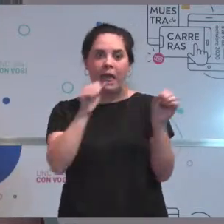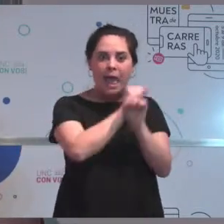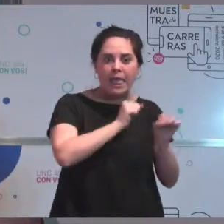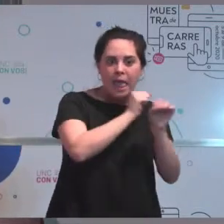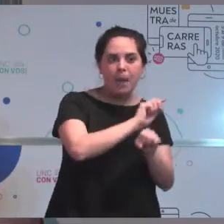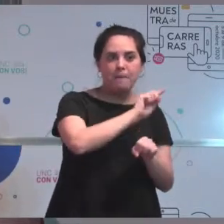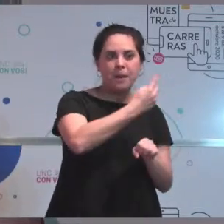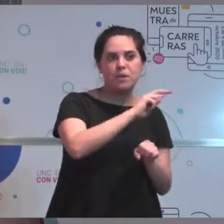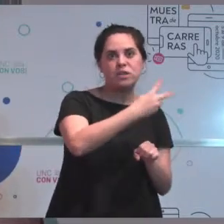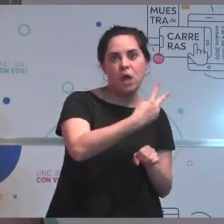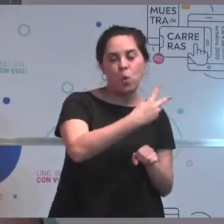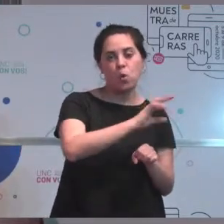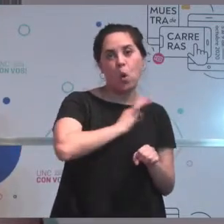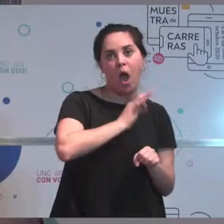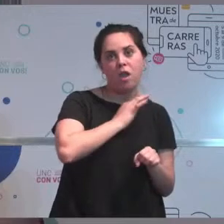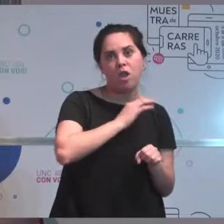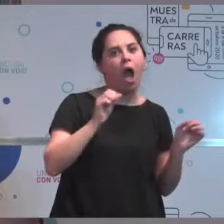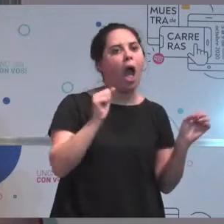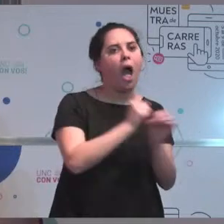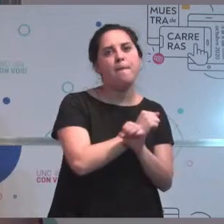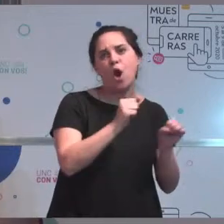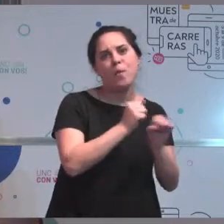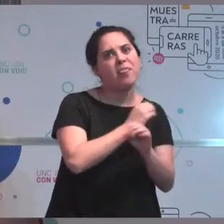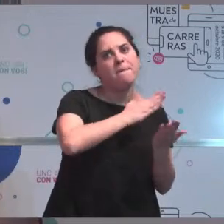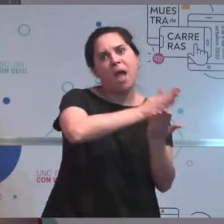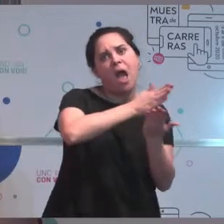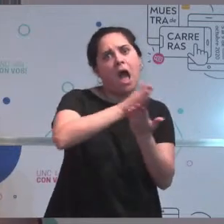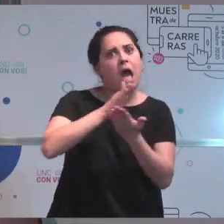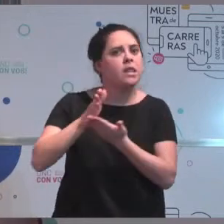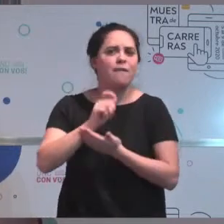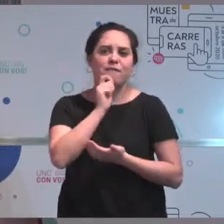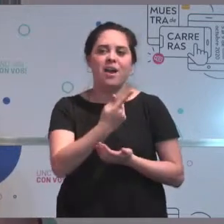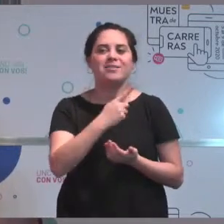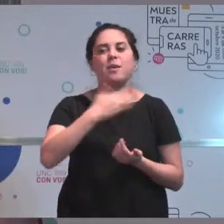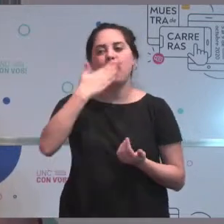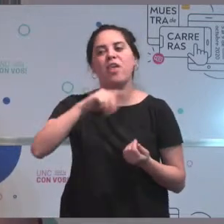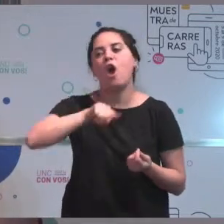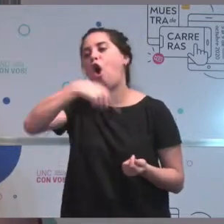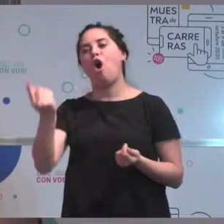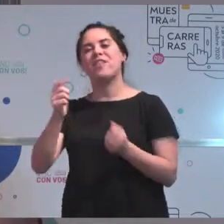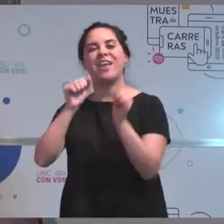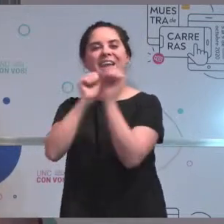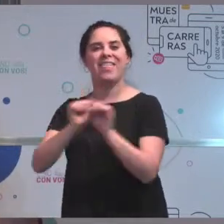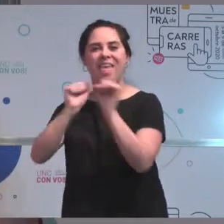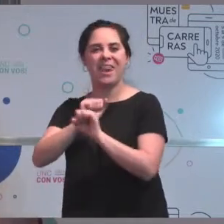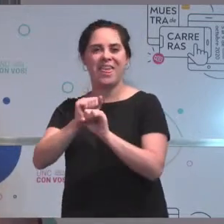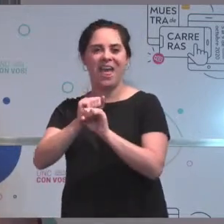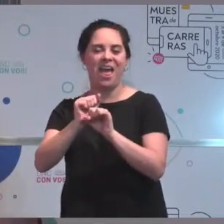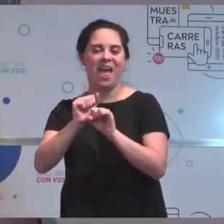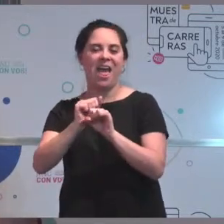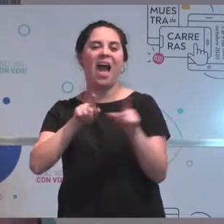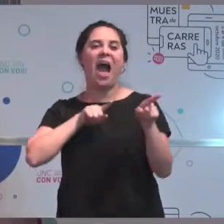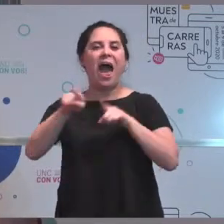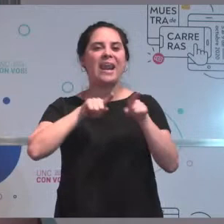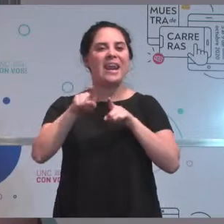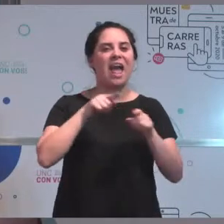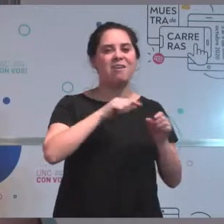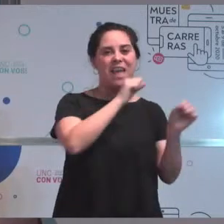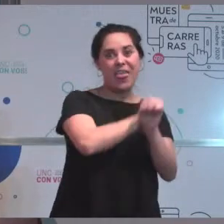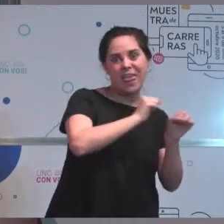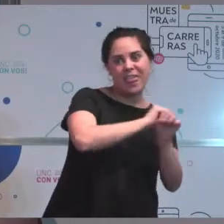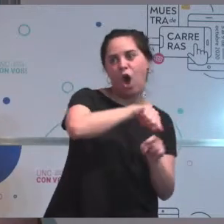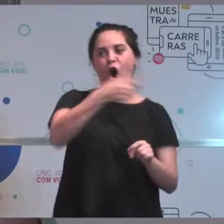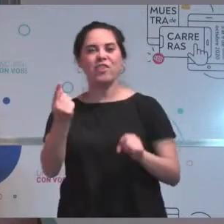segundo año, si ya tenés todas las materias aprobadas, es muy fácil. Si se hace un traspaso de carrera, un